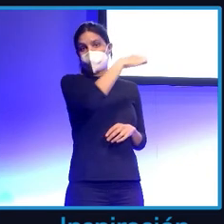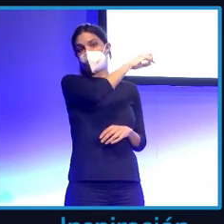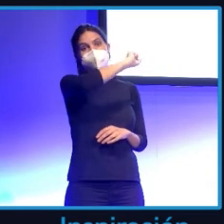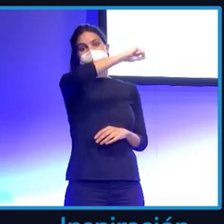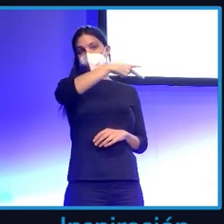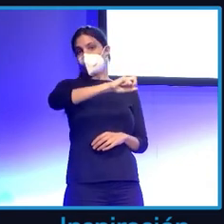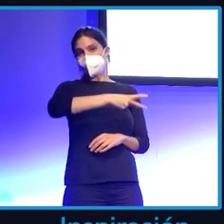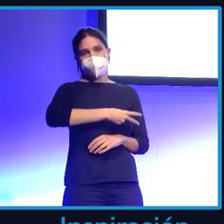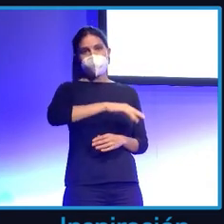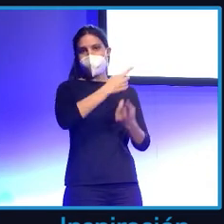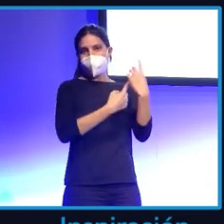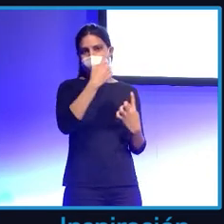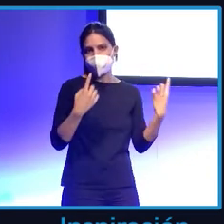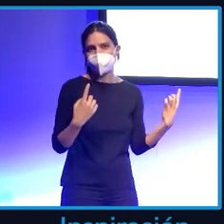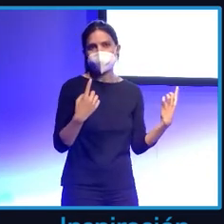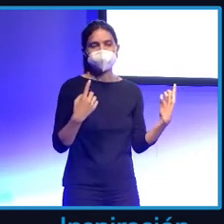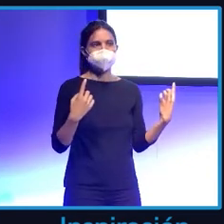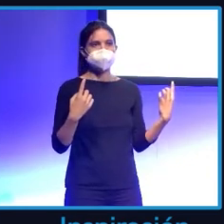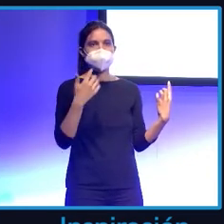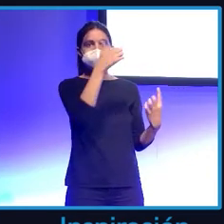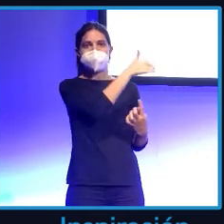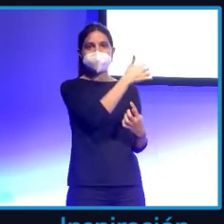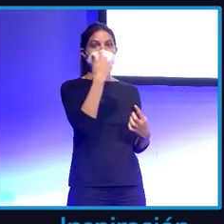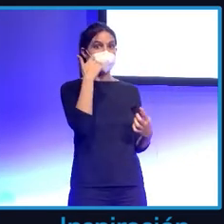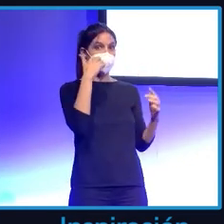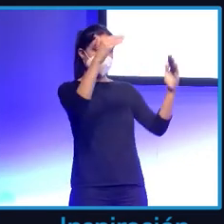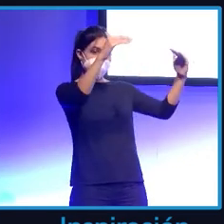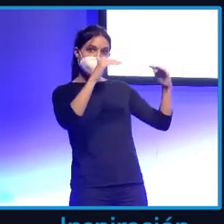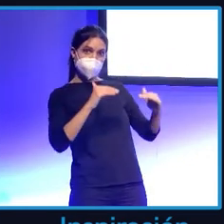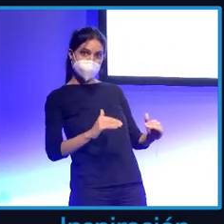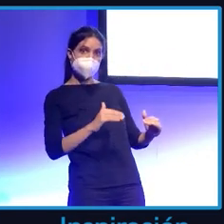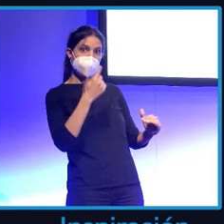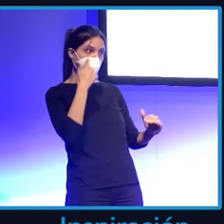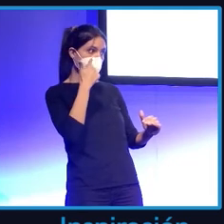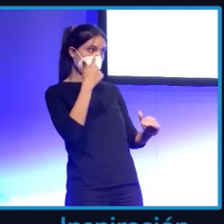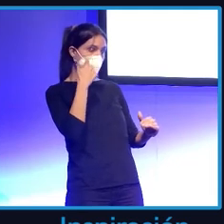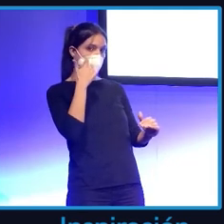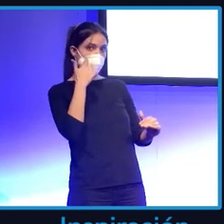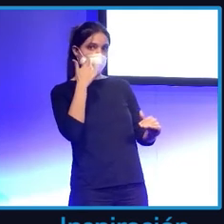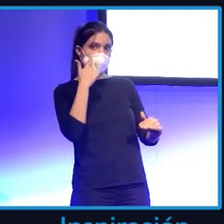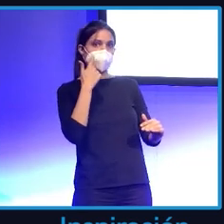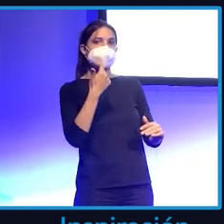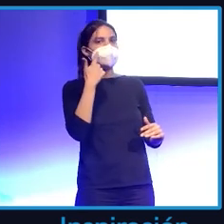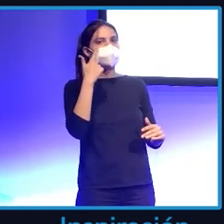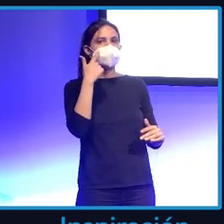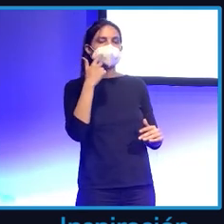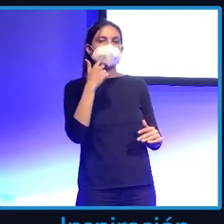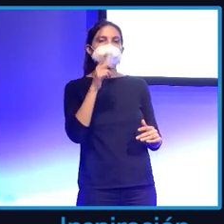se obtuvo donde Tomás Jiménez, pues, como veis abajo, aparecen sus usernames, sus alias.